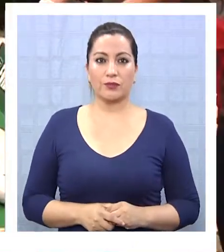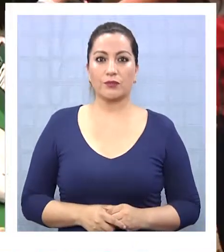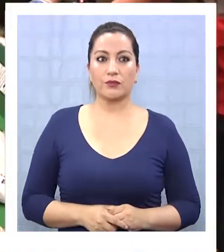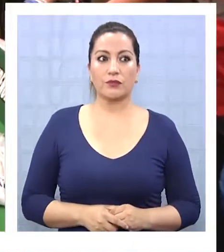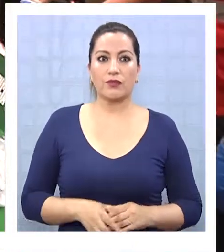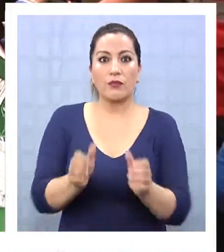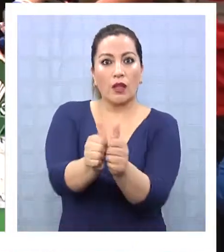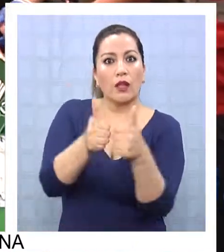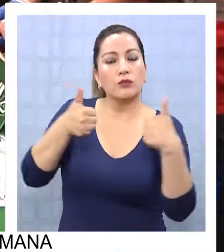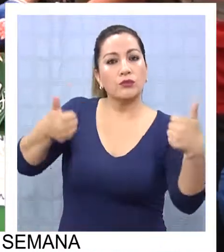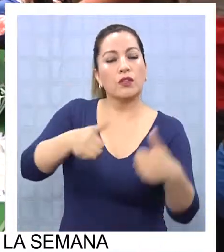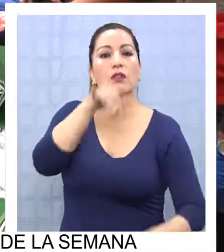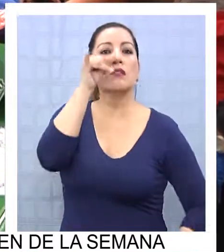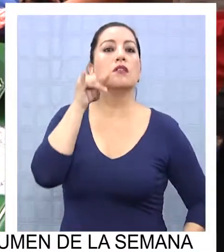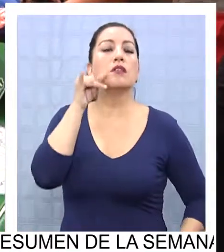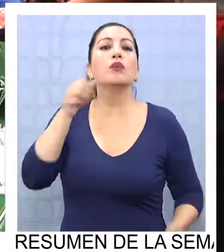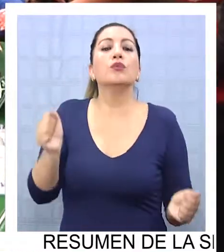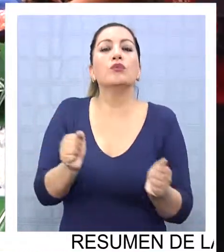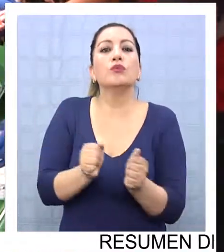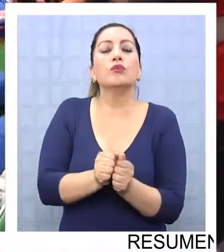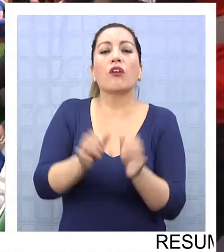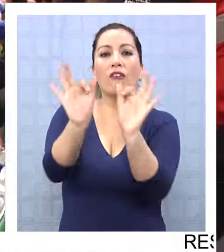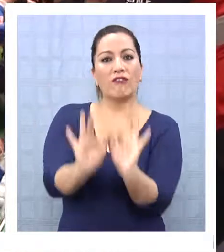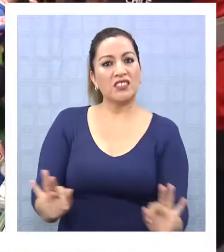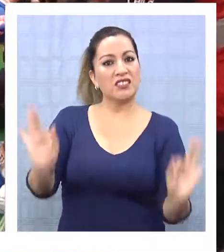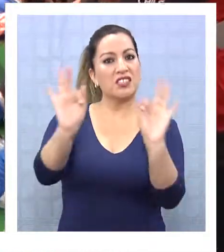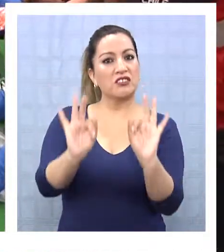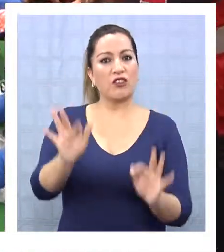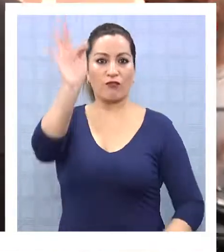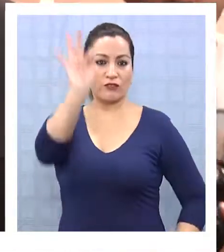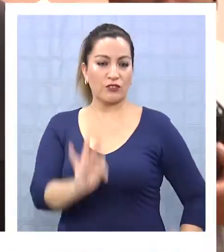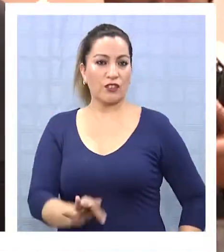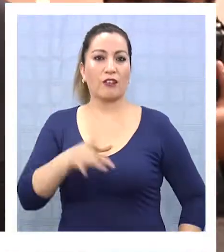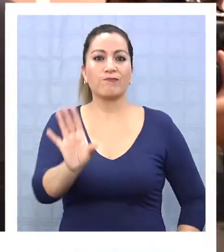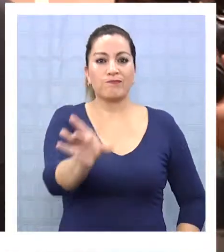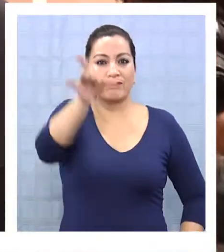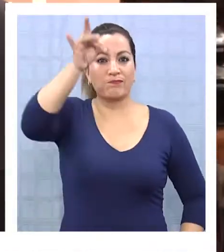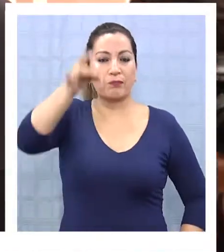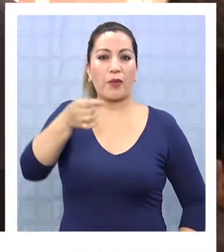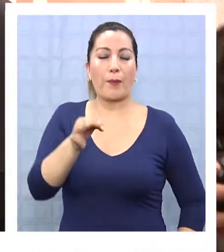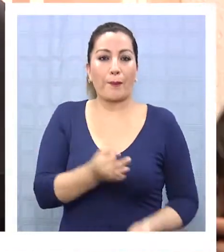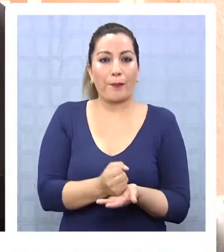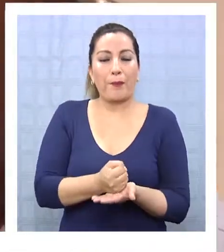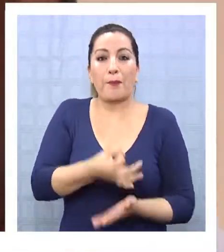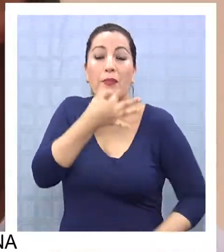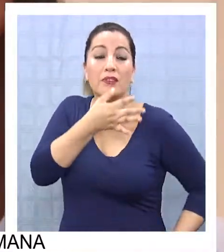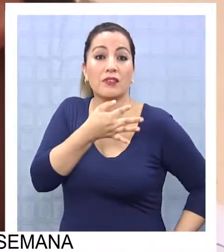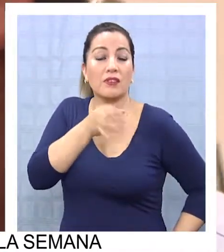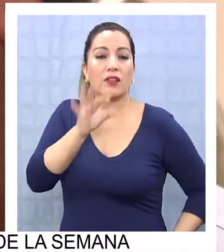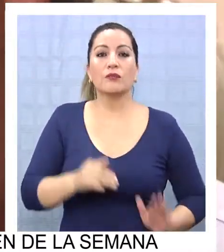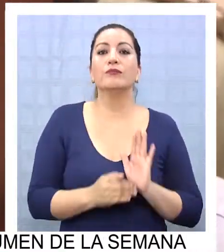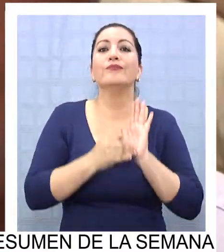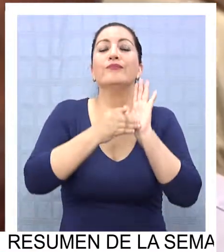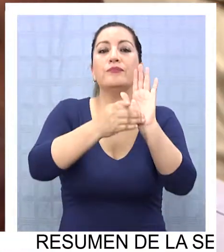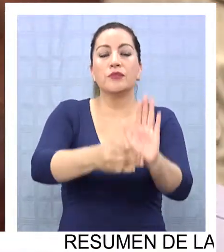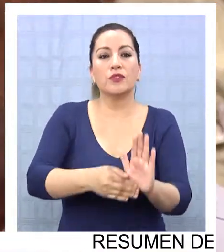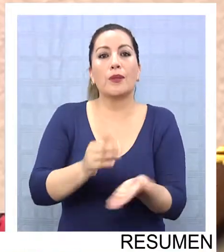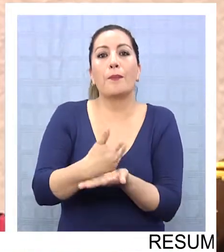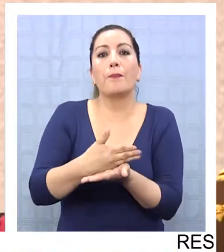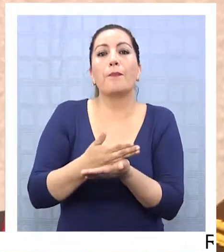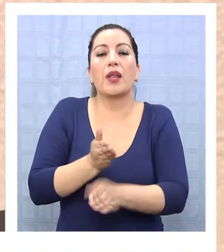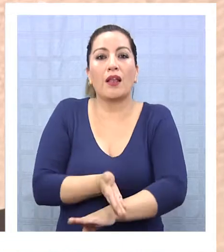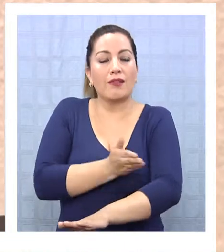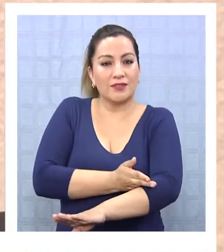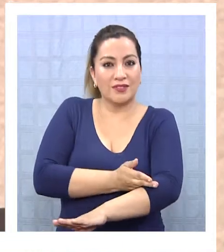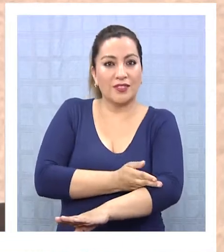que está operando. Las autoridades de la región, junto con felicitar a los funcionarios que detectaron el cargamento, destacaron el papel del